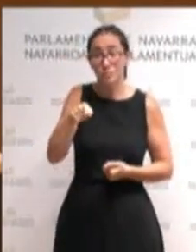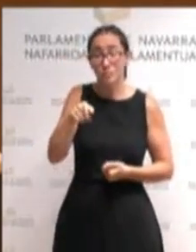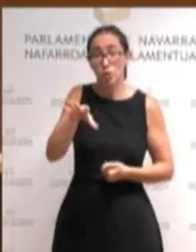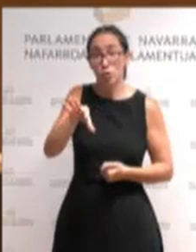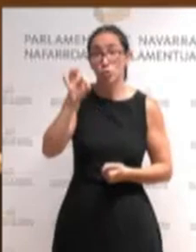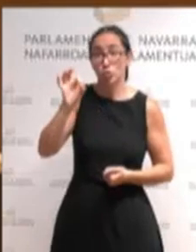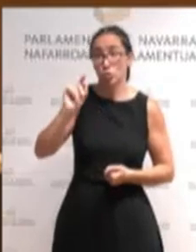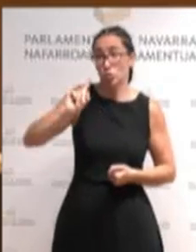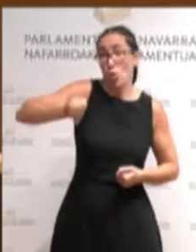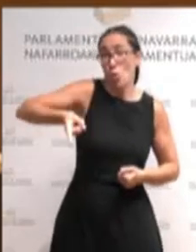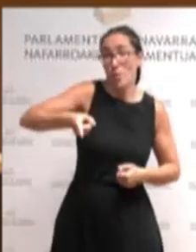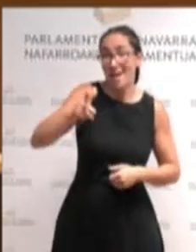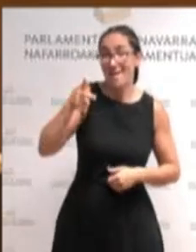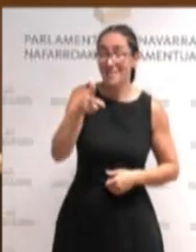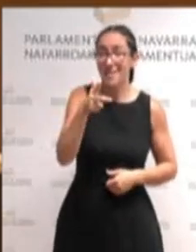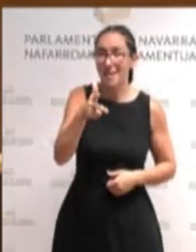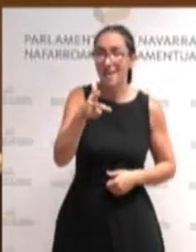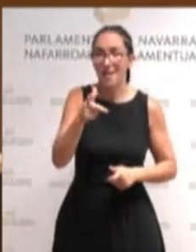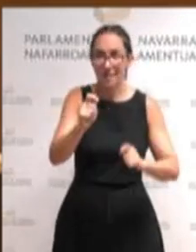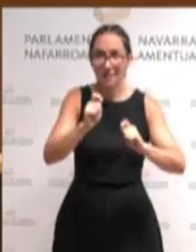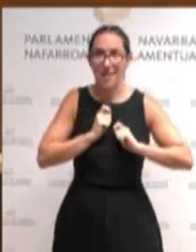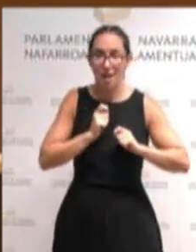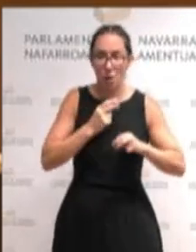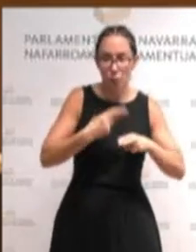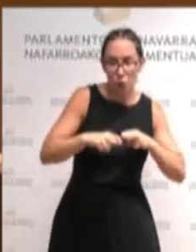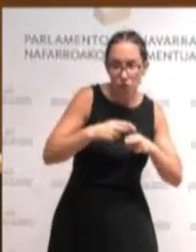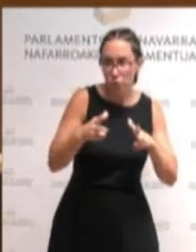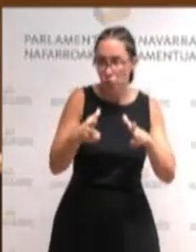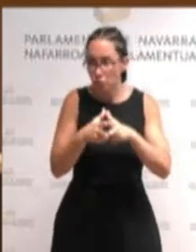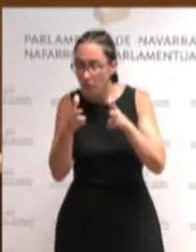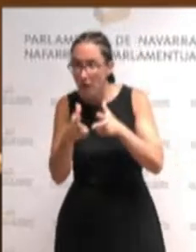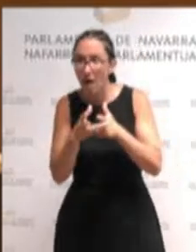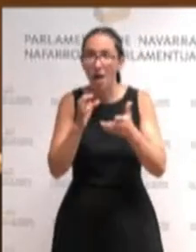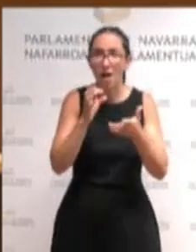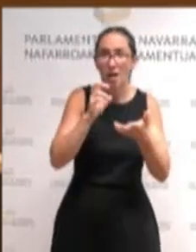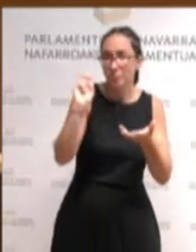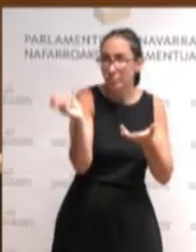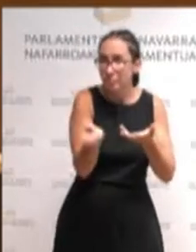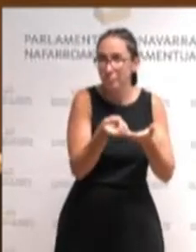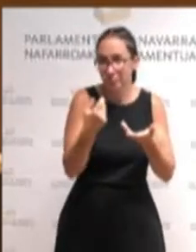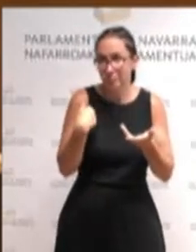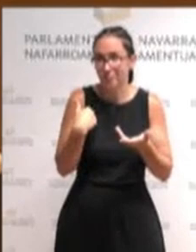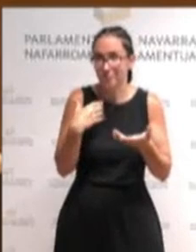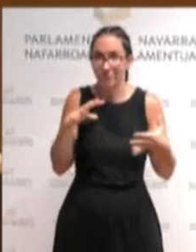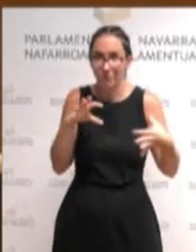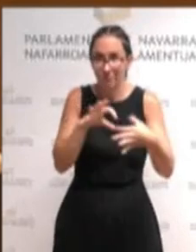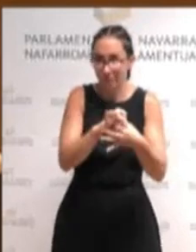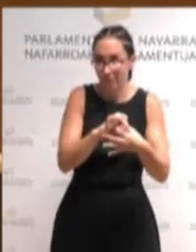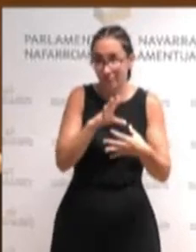y sociales. Y las políticas públicas van a tener que estar a la altura de estas circunstancias.